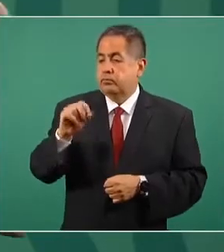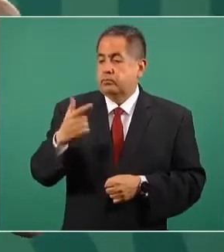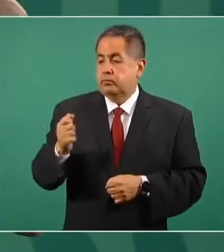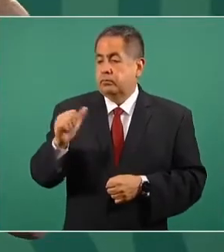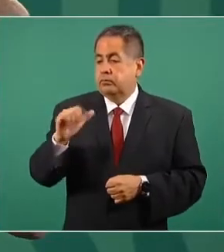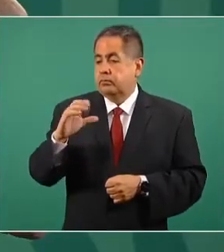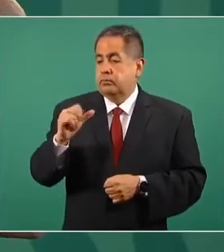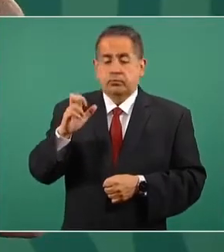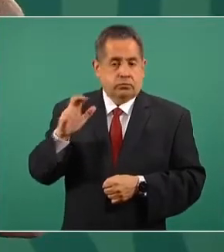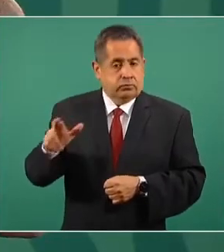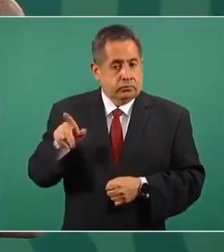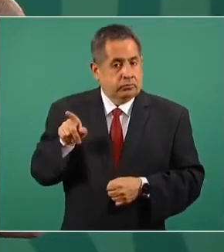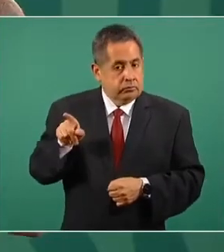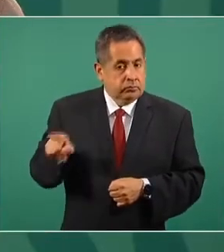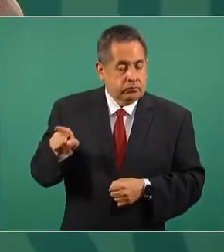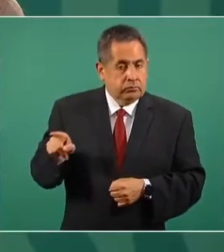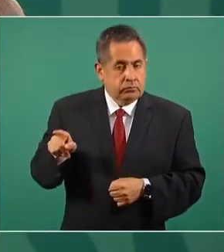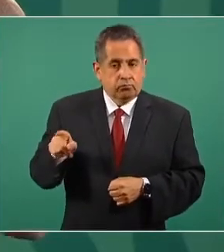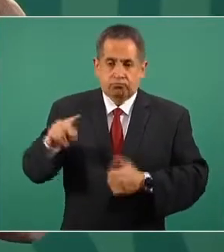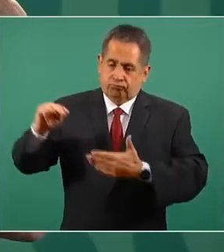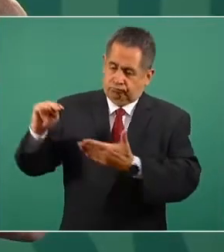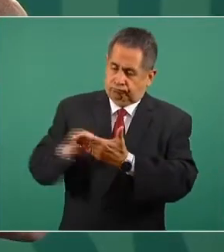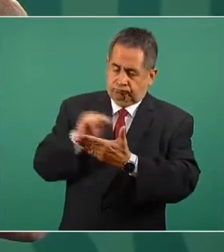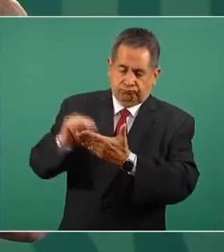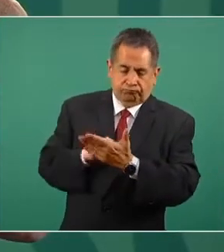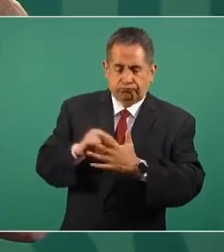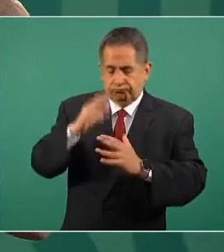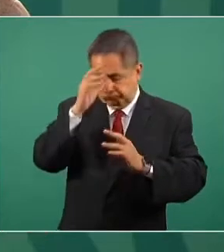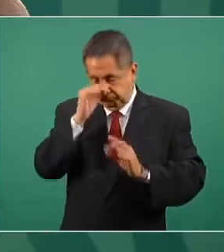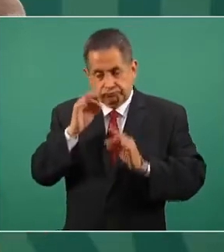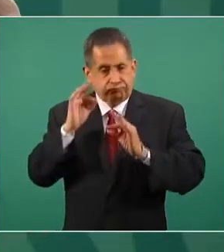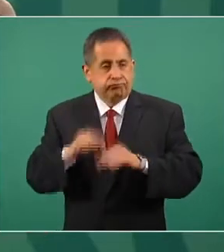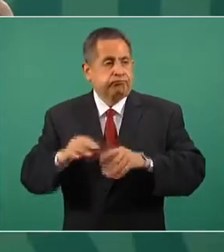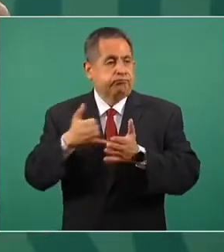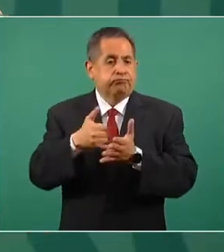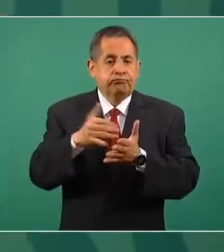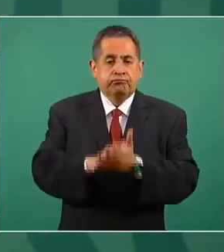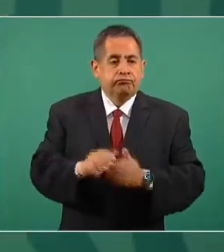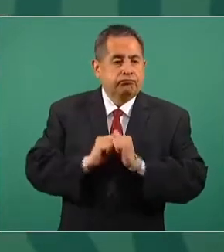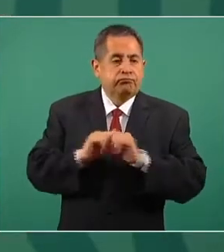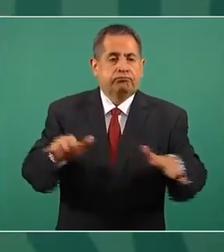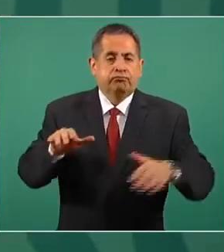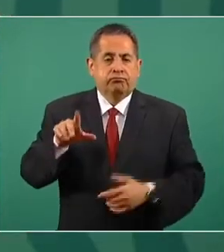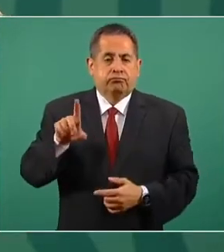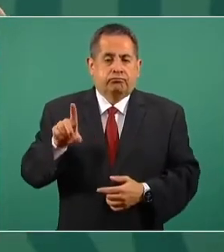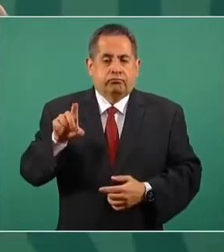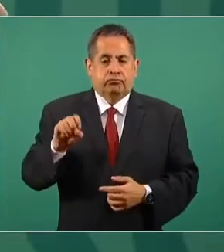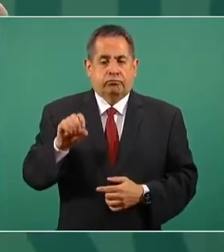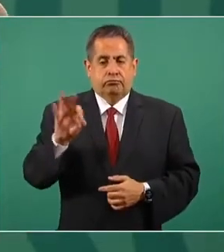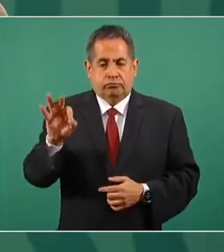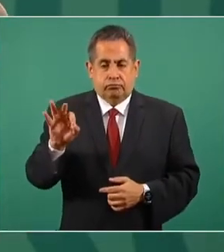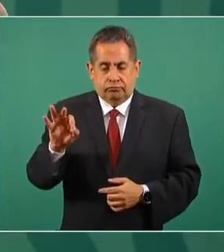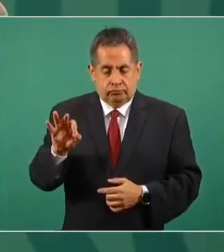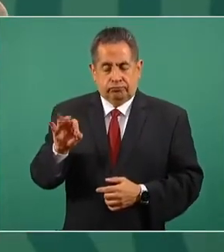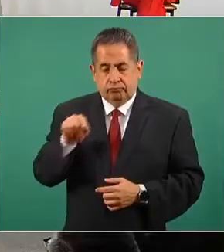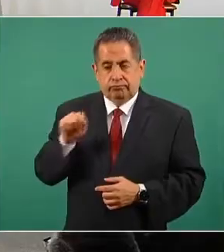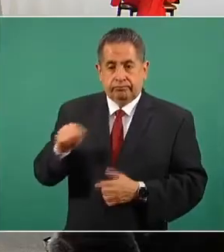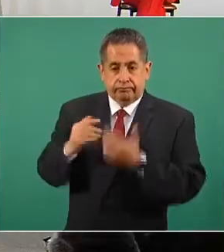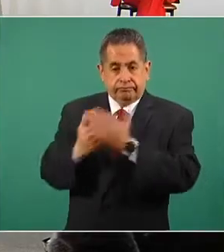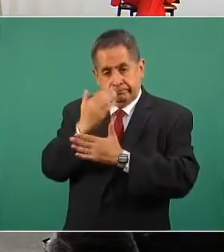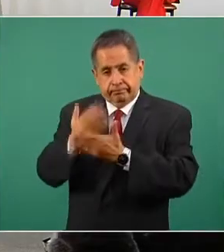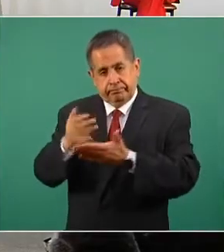firmó y se publicó en el Diario Oficial de la Federación, en su edición vespertina,